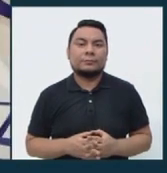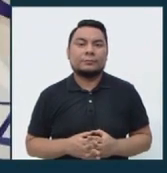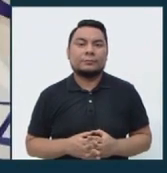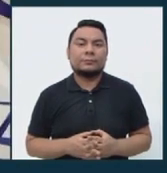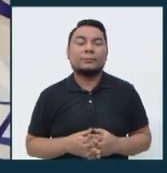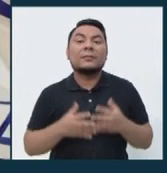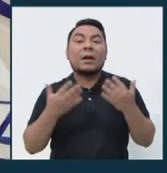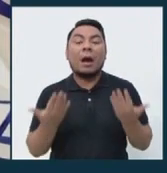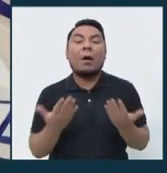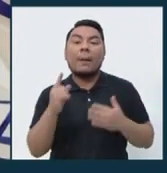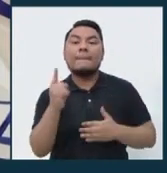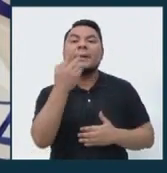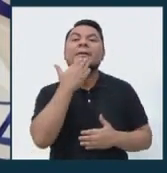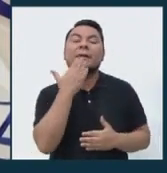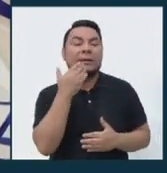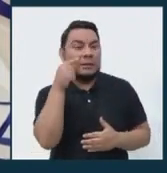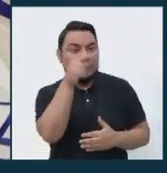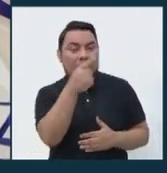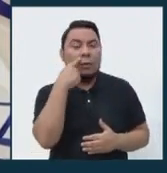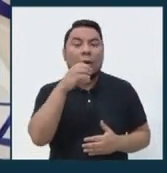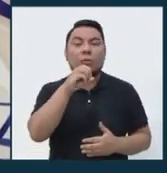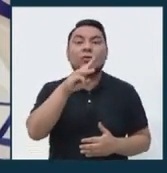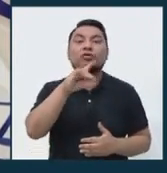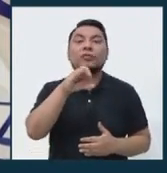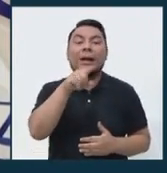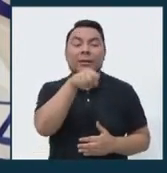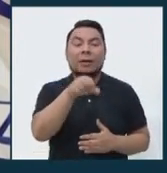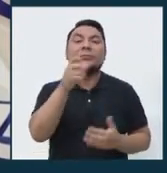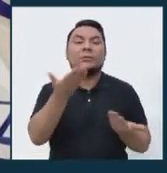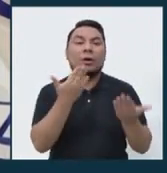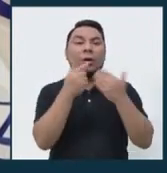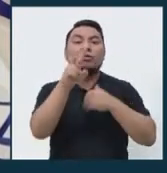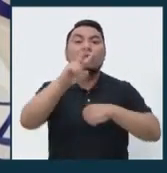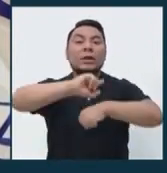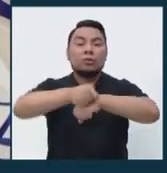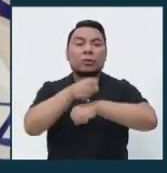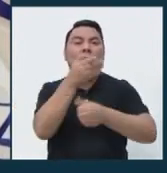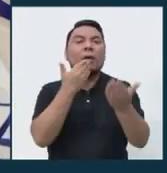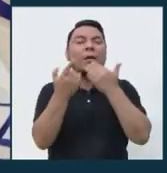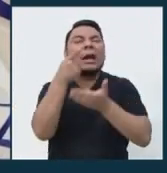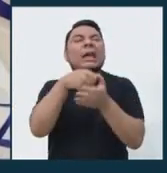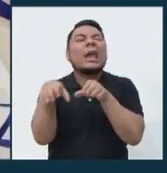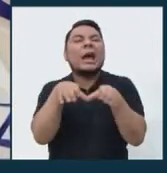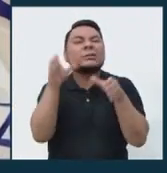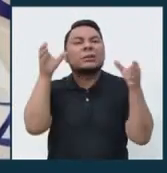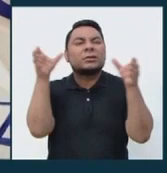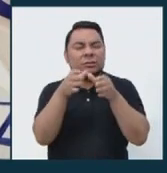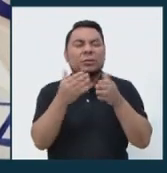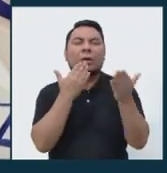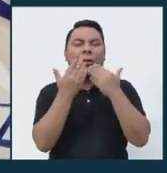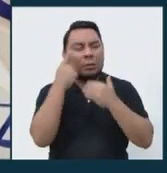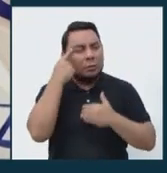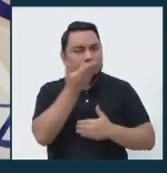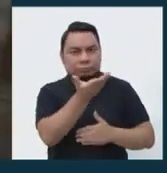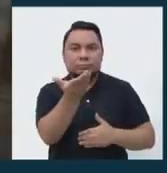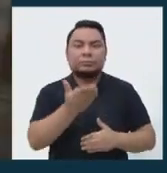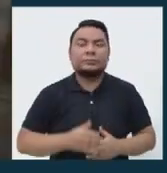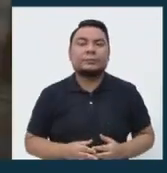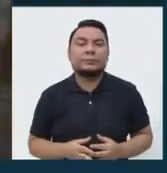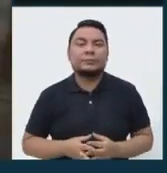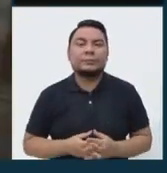que le corresponde ser primero al candidato Osvaldo Martín Moreno Rivera. Tiene usted dos minutos para exponer su propuesta bandera.